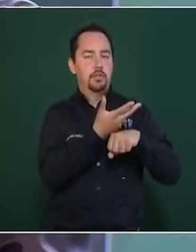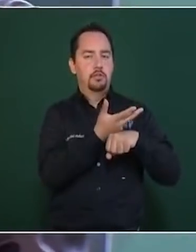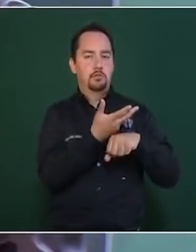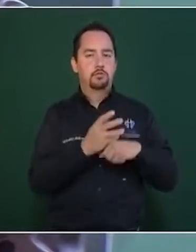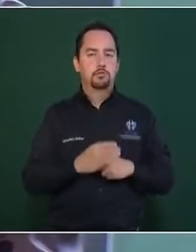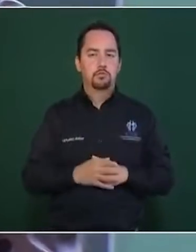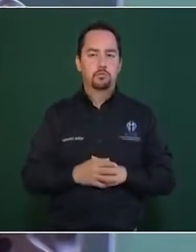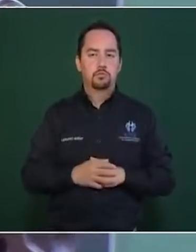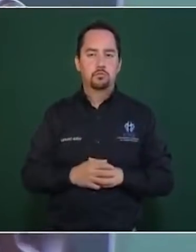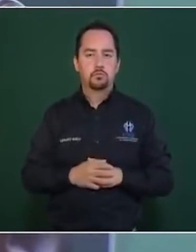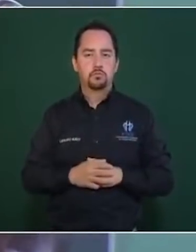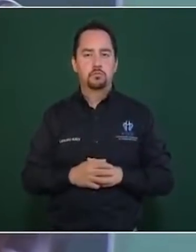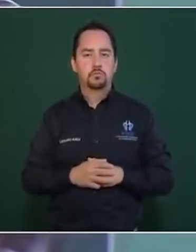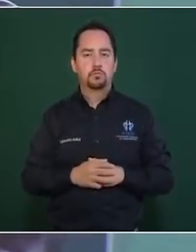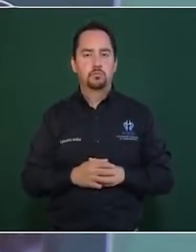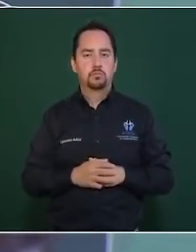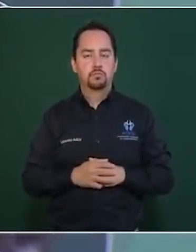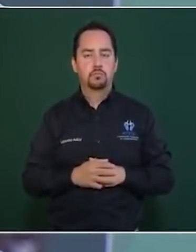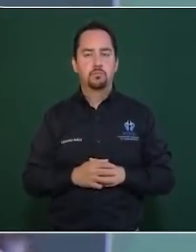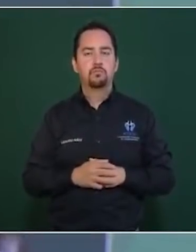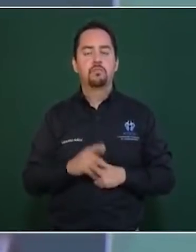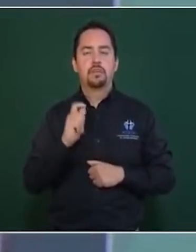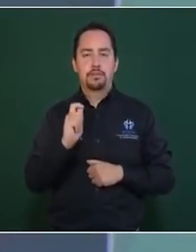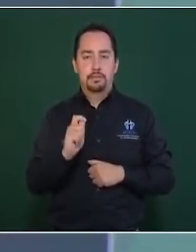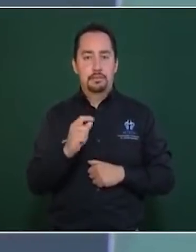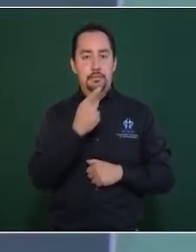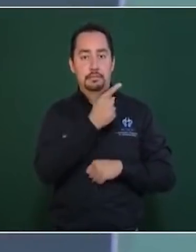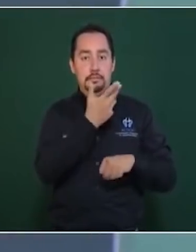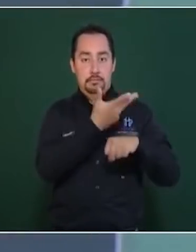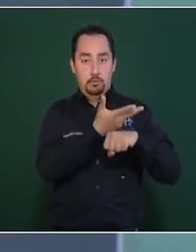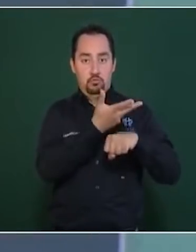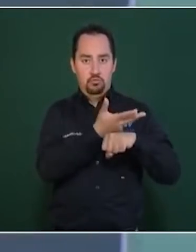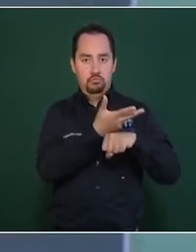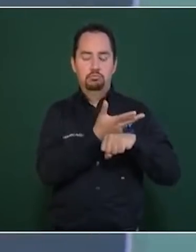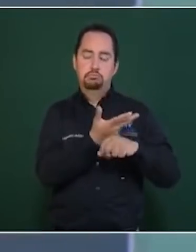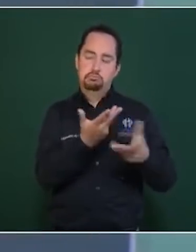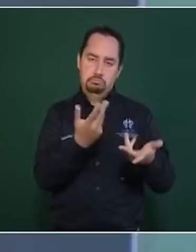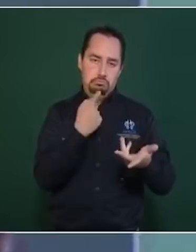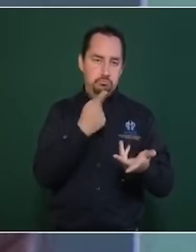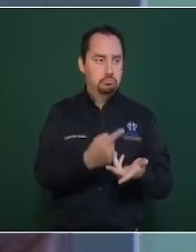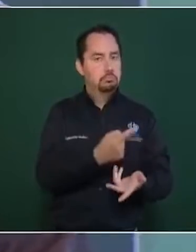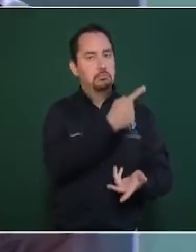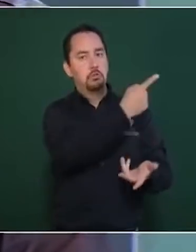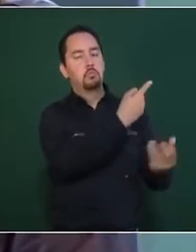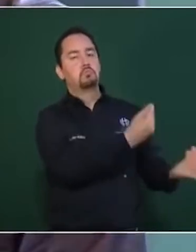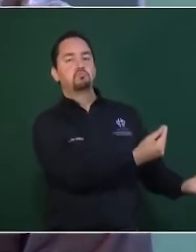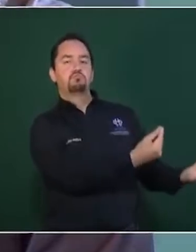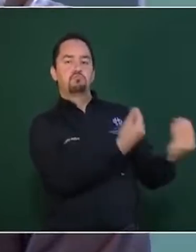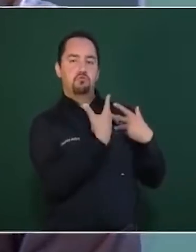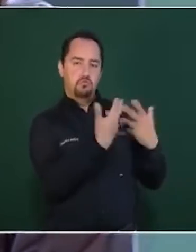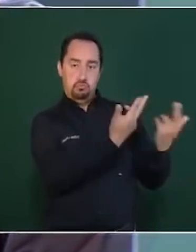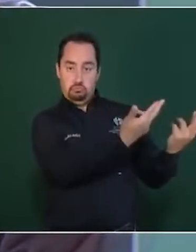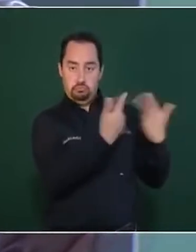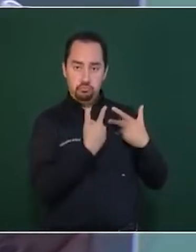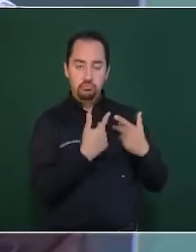Unidos. Y hay que decir que Estados Unidos nos ha donado 11 millones